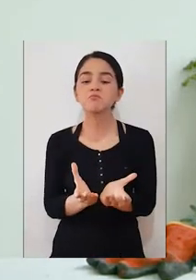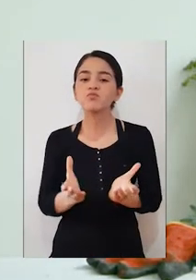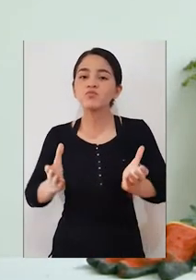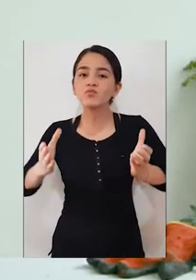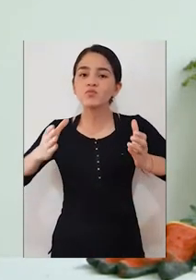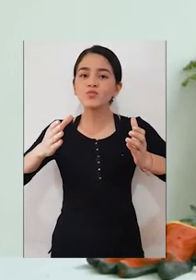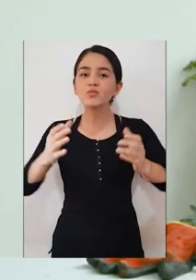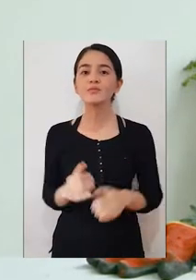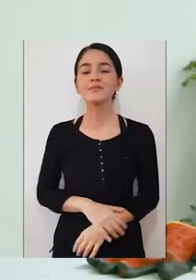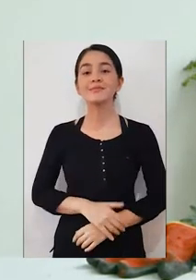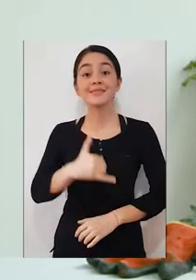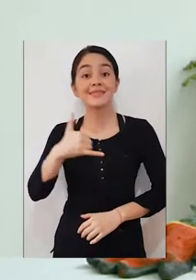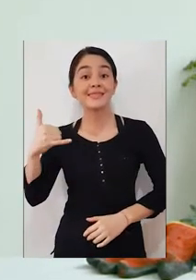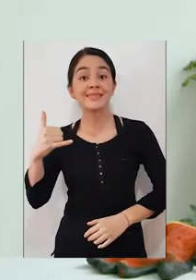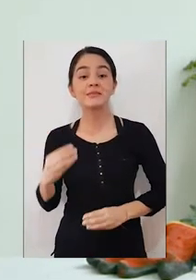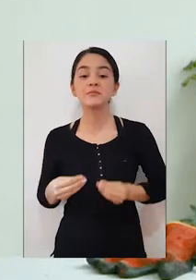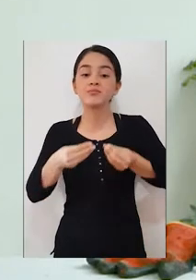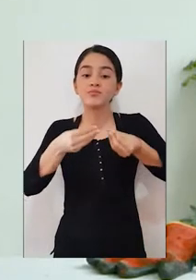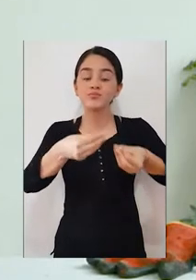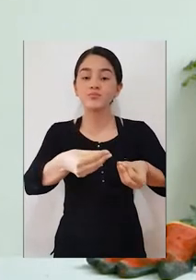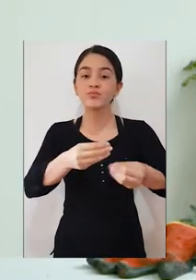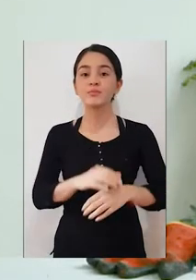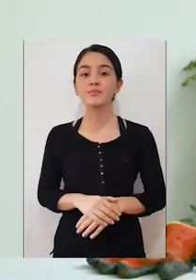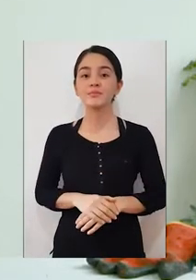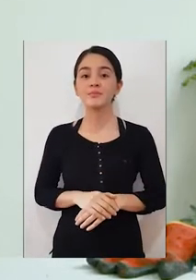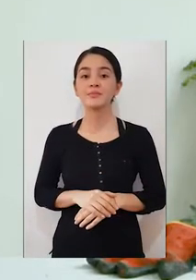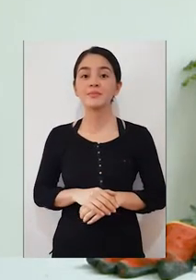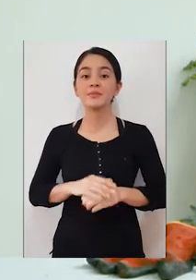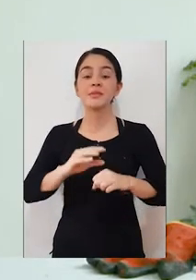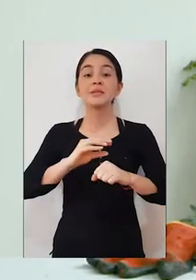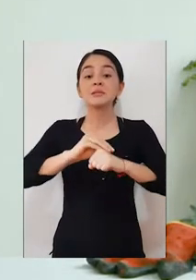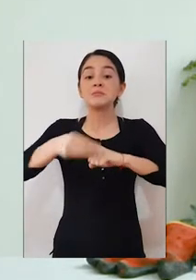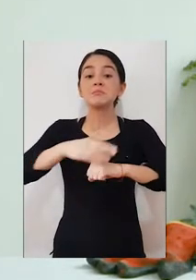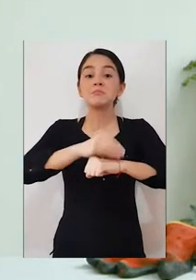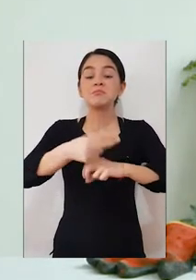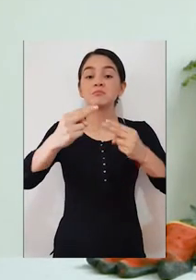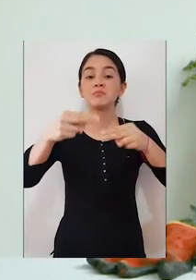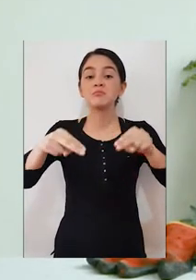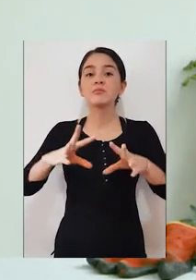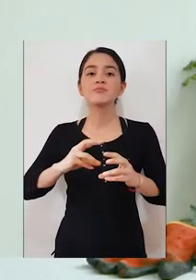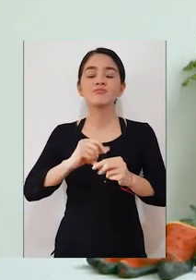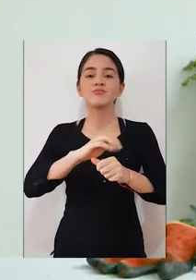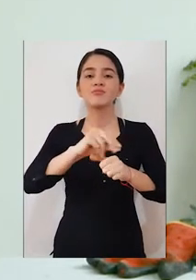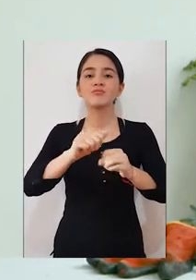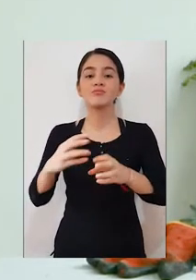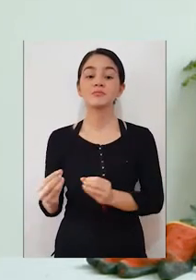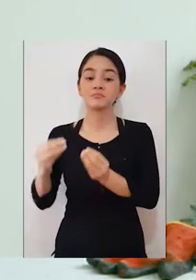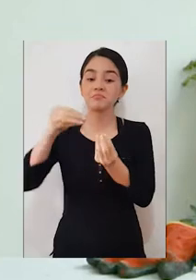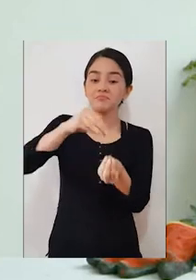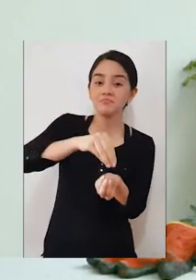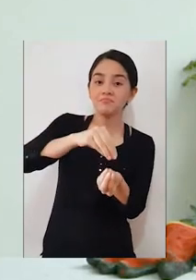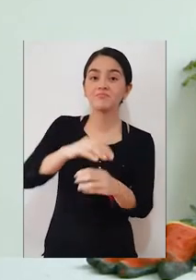y vamos a colocarle las cáscaras de huevo. Vamos a deshacerlas y se las vamos a colocar en la tierra.